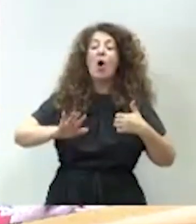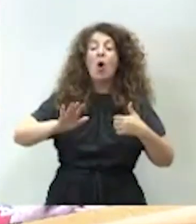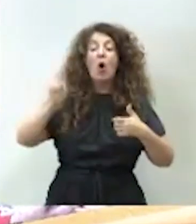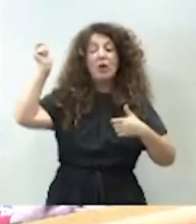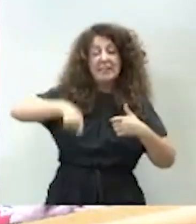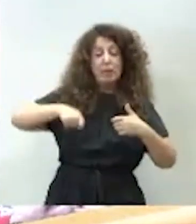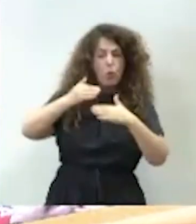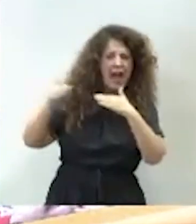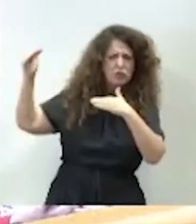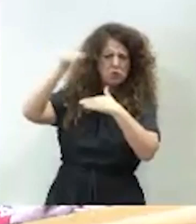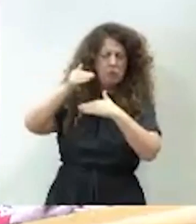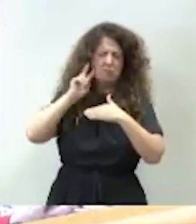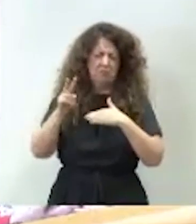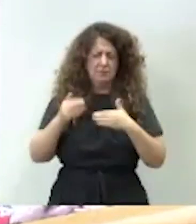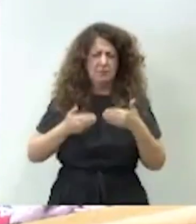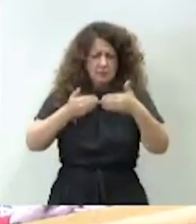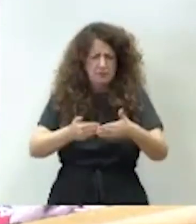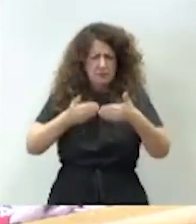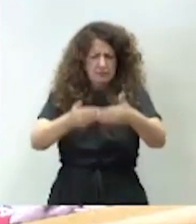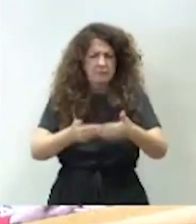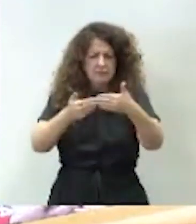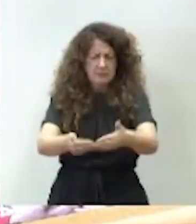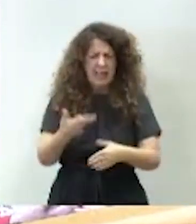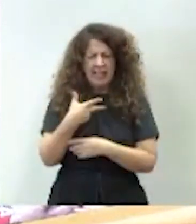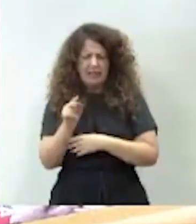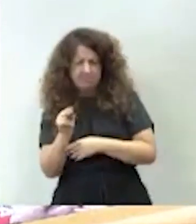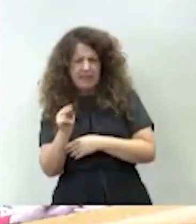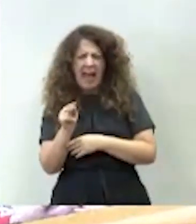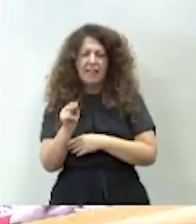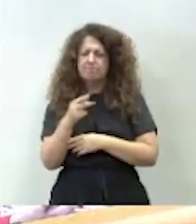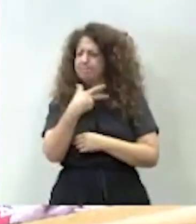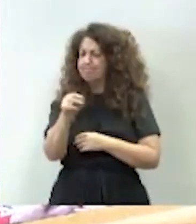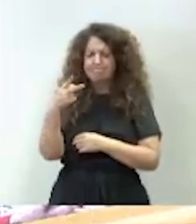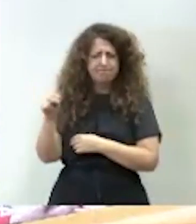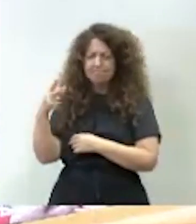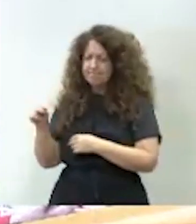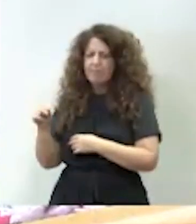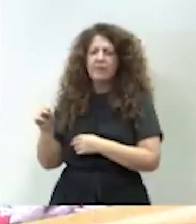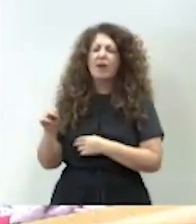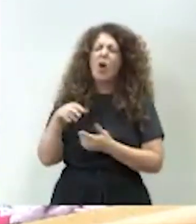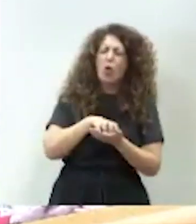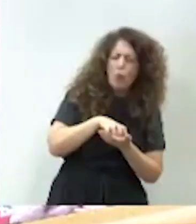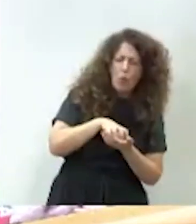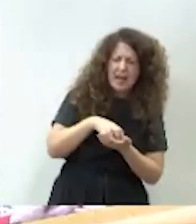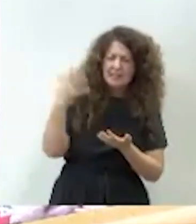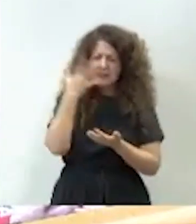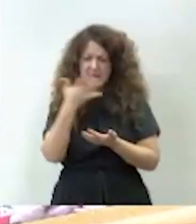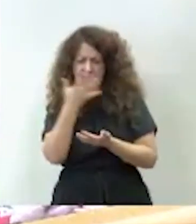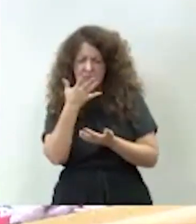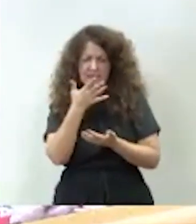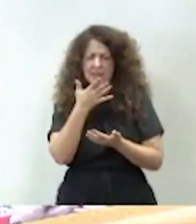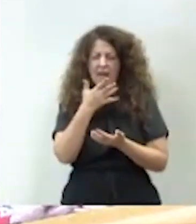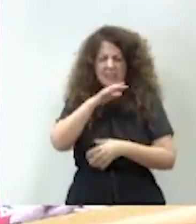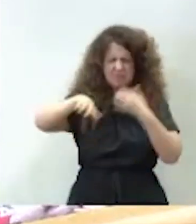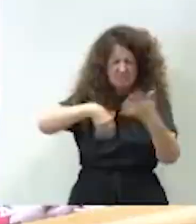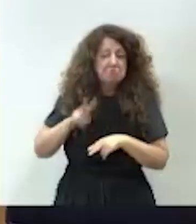las dilaciones, las negativas y las dudas que manifiestan se erigen estos organismos en un